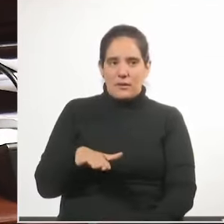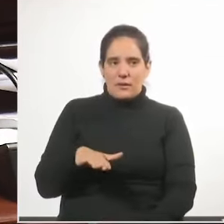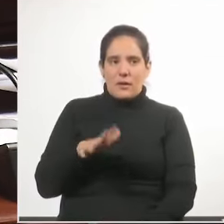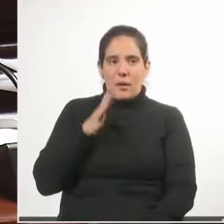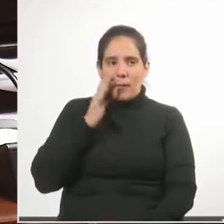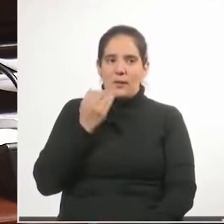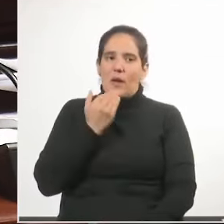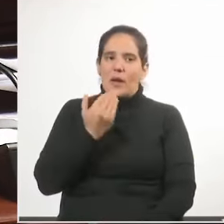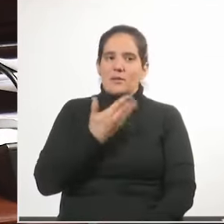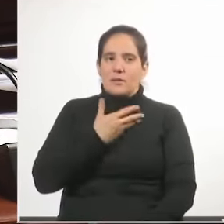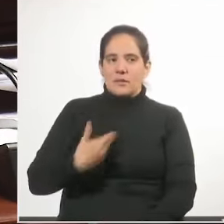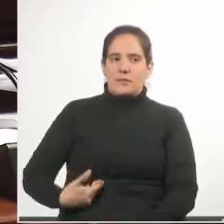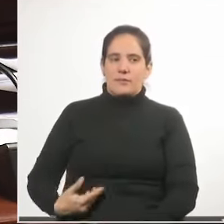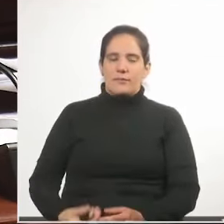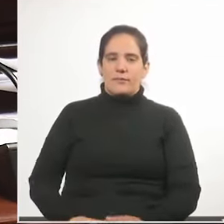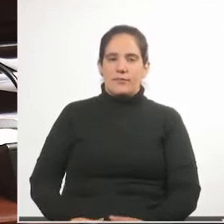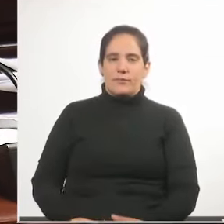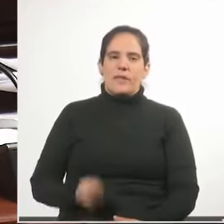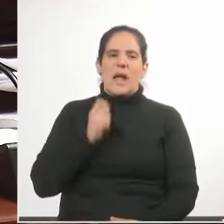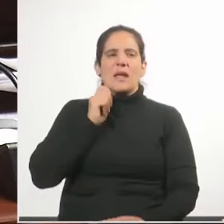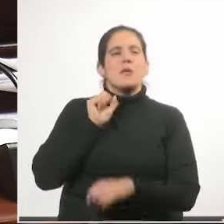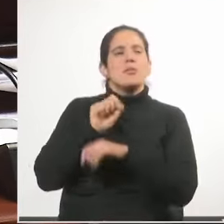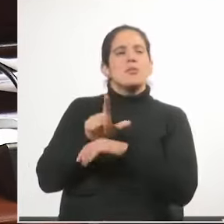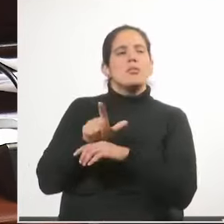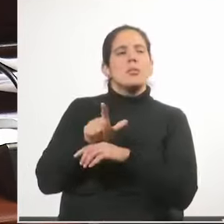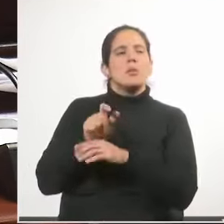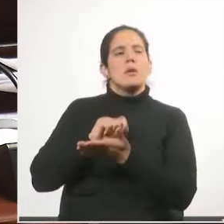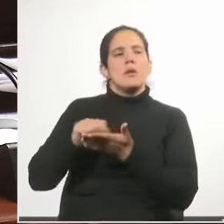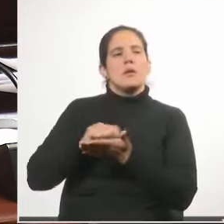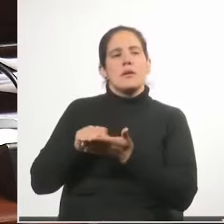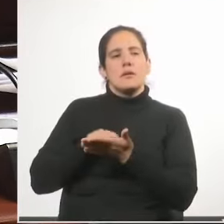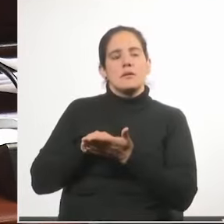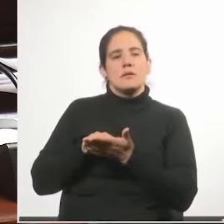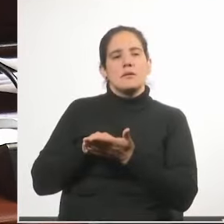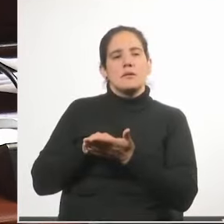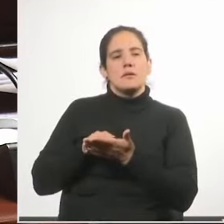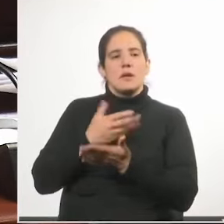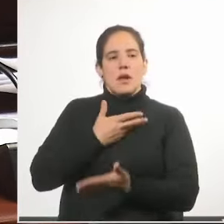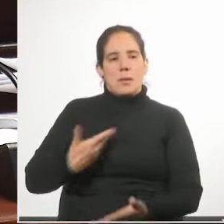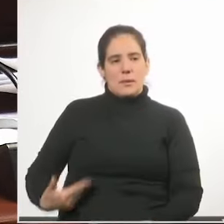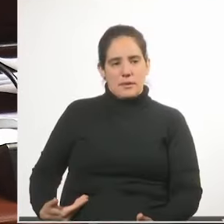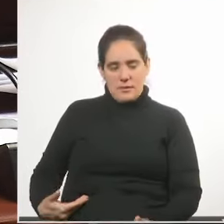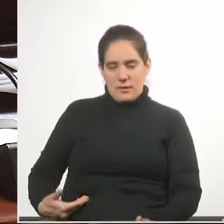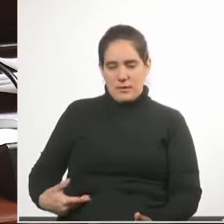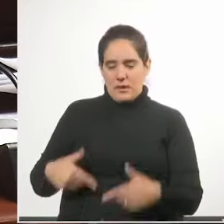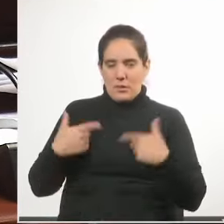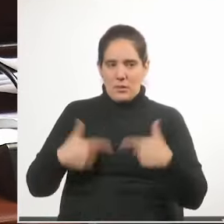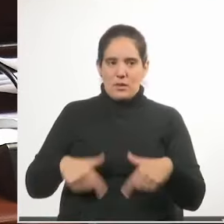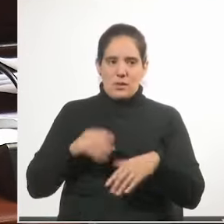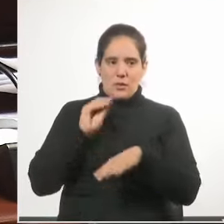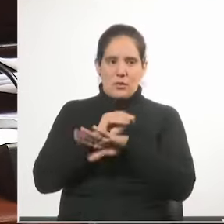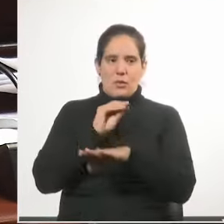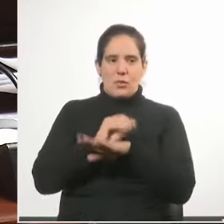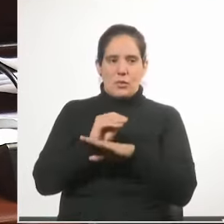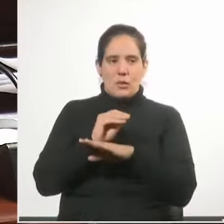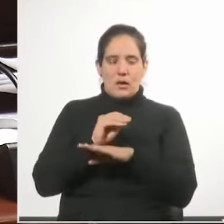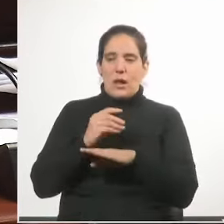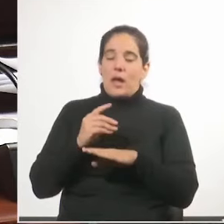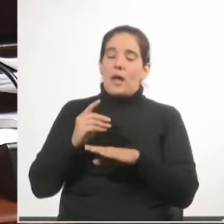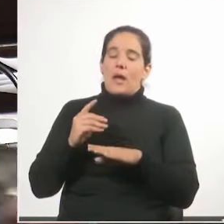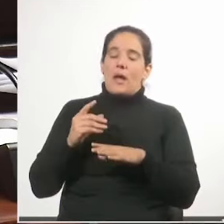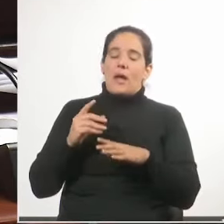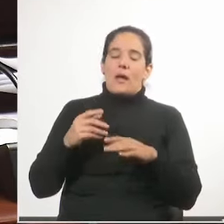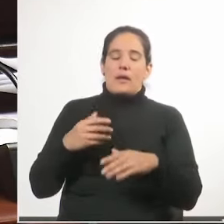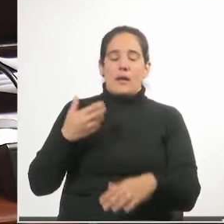Bueno, muchas gracias, señora Presidenta. ¿A quién quiere que se remitan sus palabras, Senador? A la Presidencia de la República, al Ministerio de Cultura, al ANEP